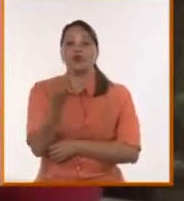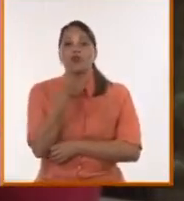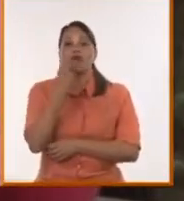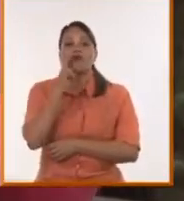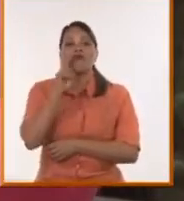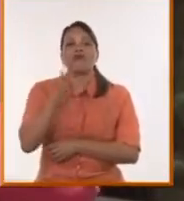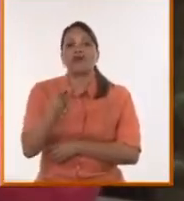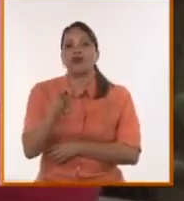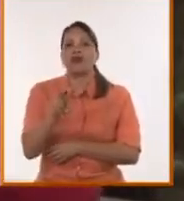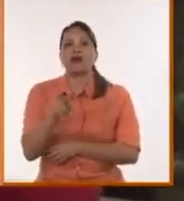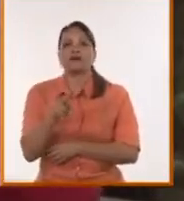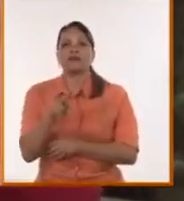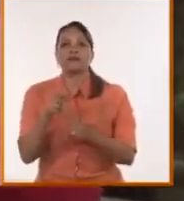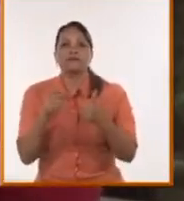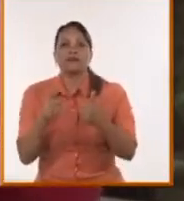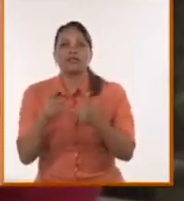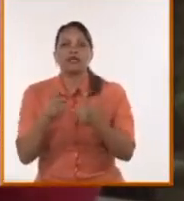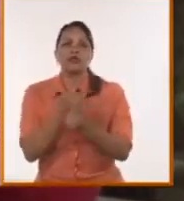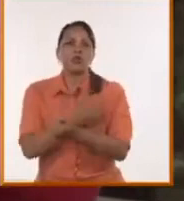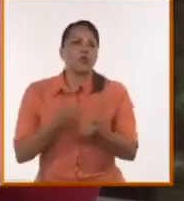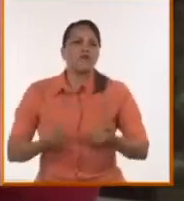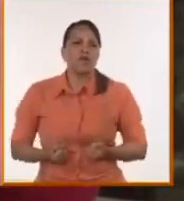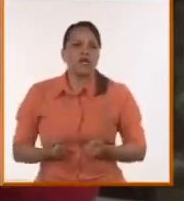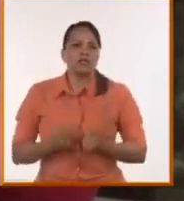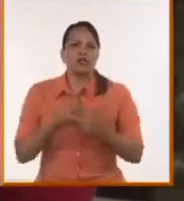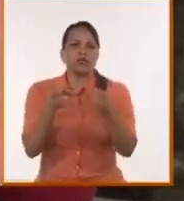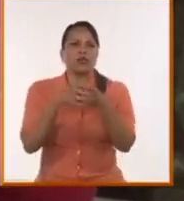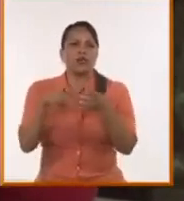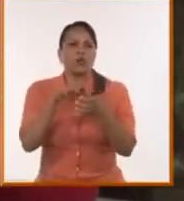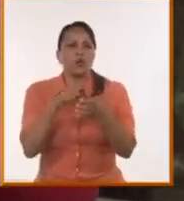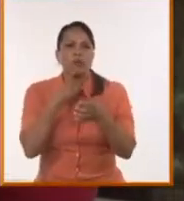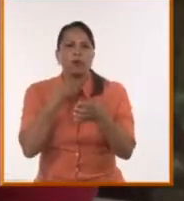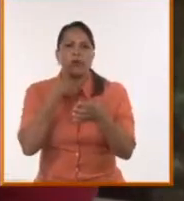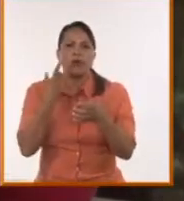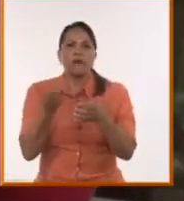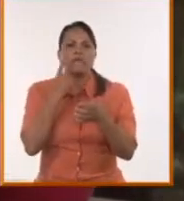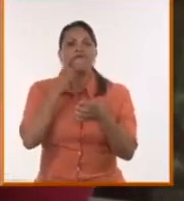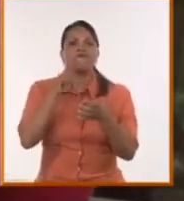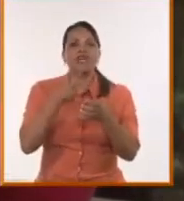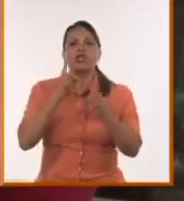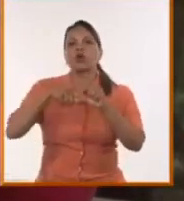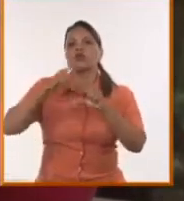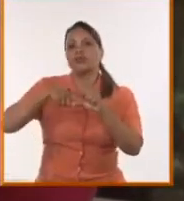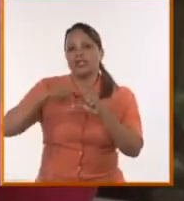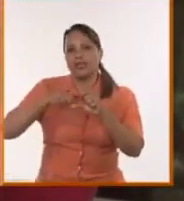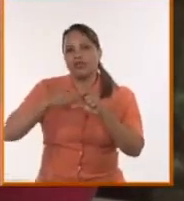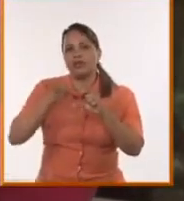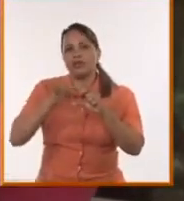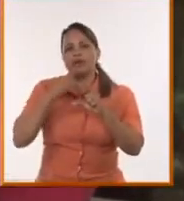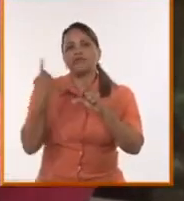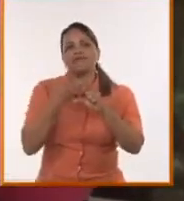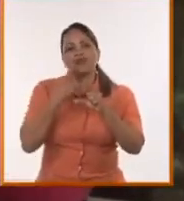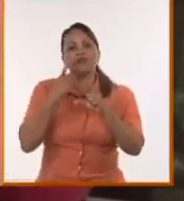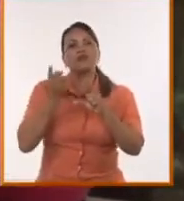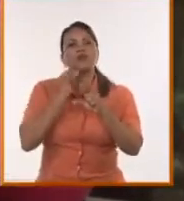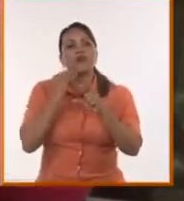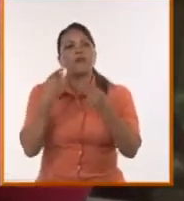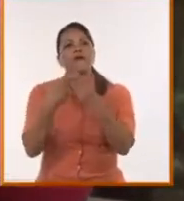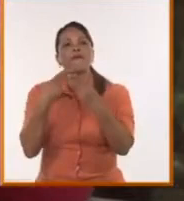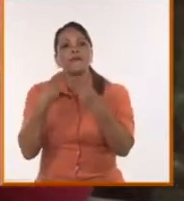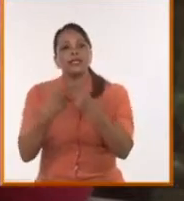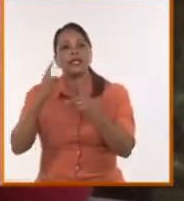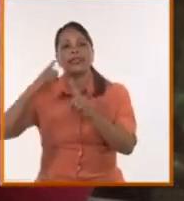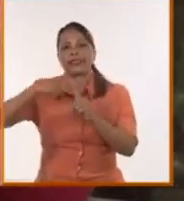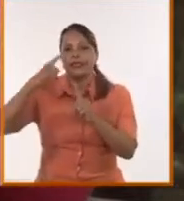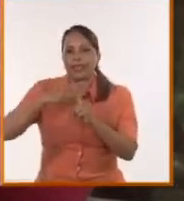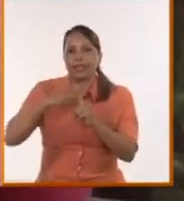vean bien, que no haya que hacer un esfuerzo, una militancia por ver nuestros contenidos, sino que realmente seamos capaces de competir técnicas y